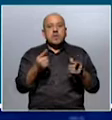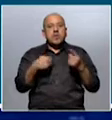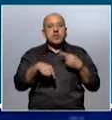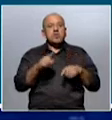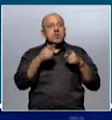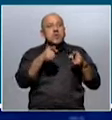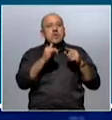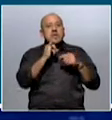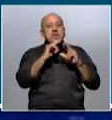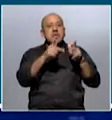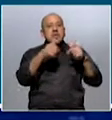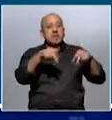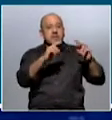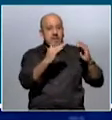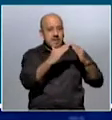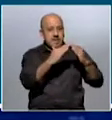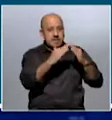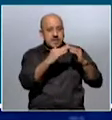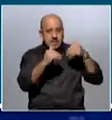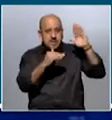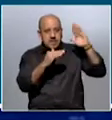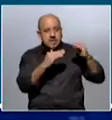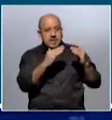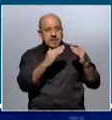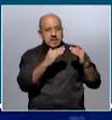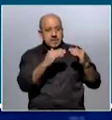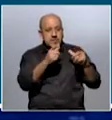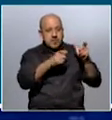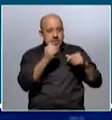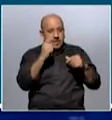de larga estadía para personas mayores, lo que habitualmente definimos como residenciales.